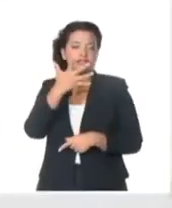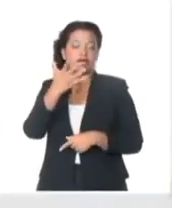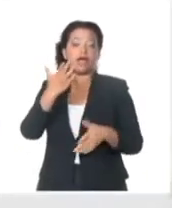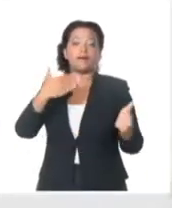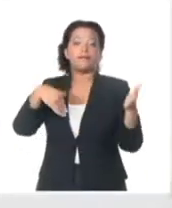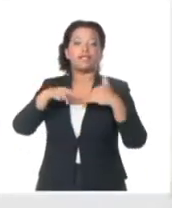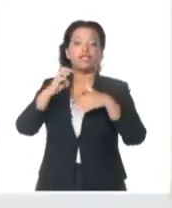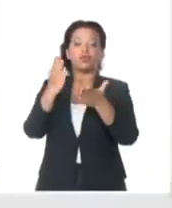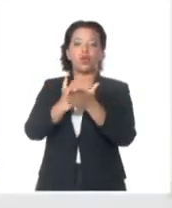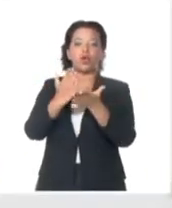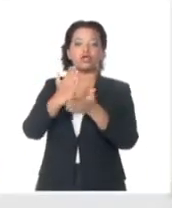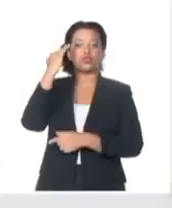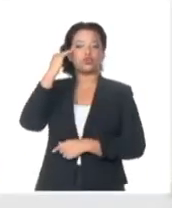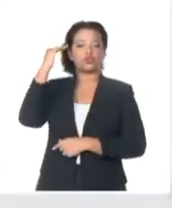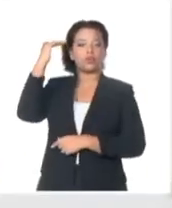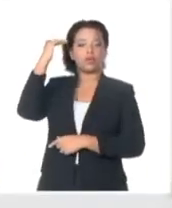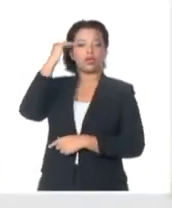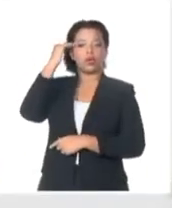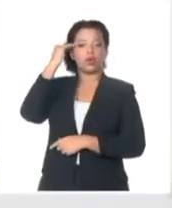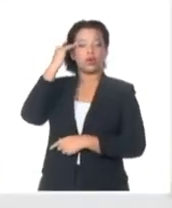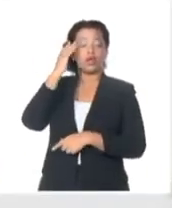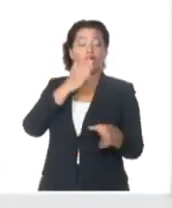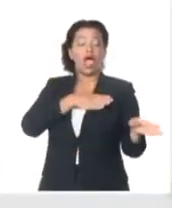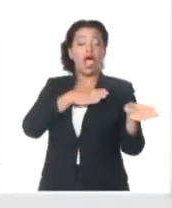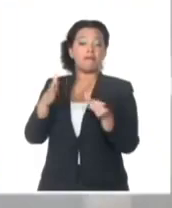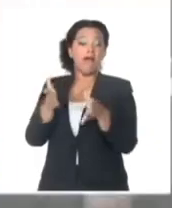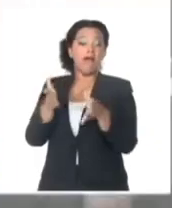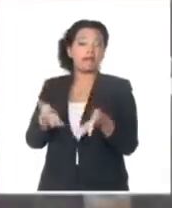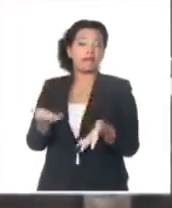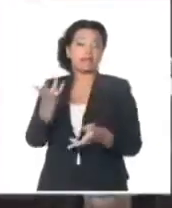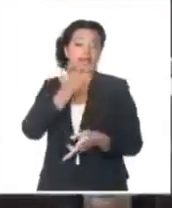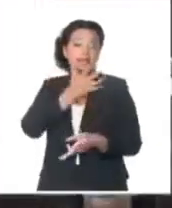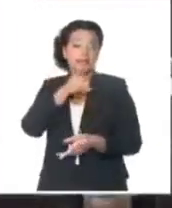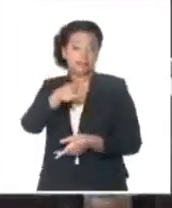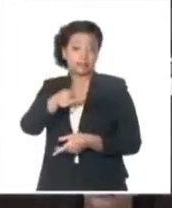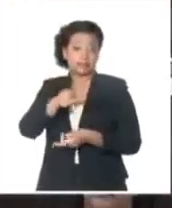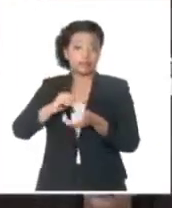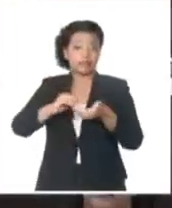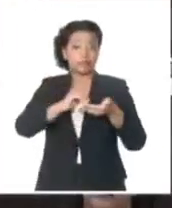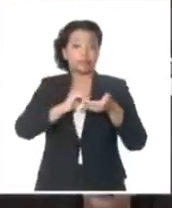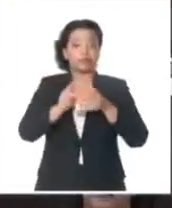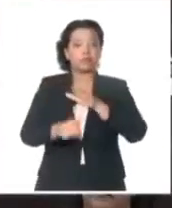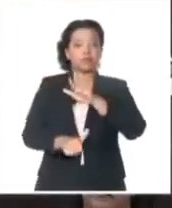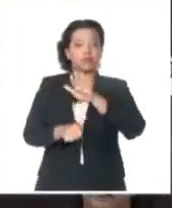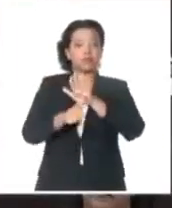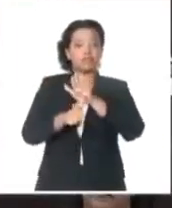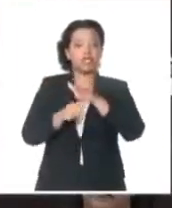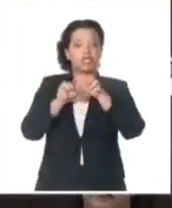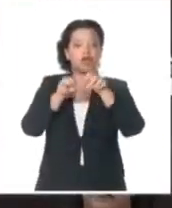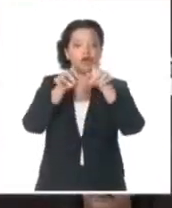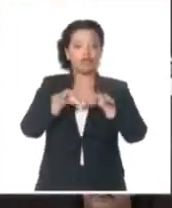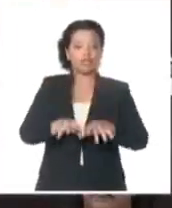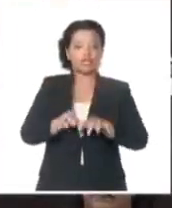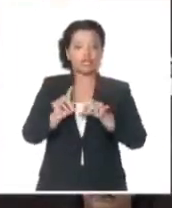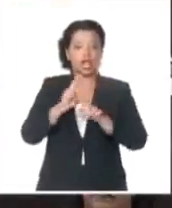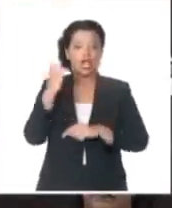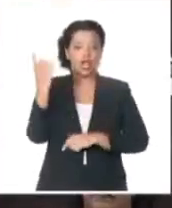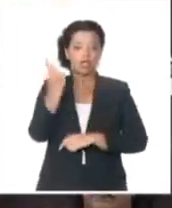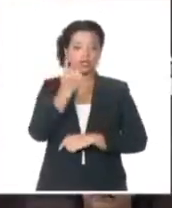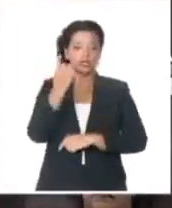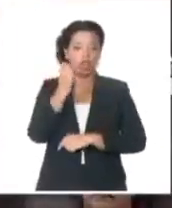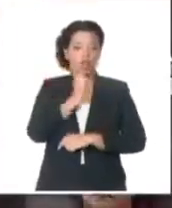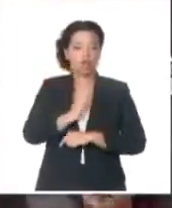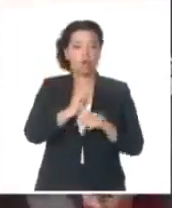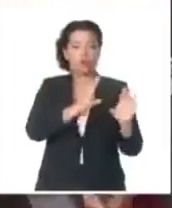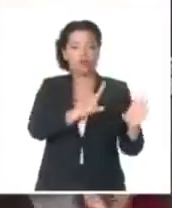de Educación Superior. Además, Raúl Acosta Gregorich, presidente de la Oficina Nacional de Ordenamiento